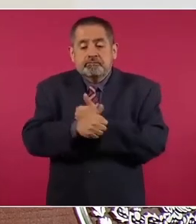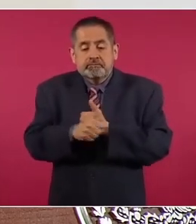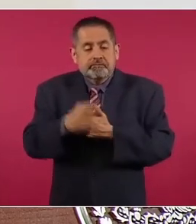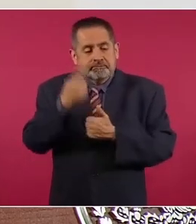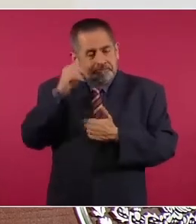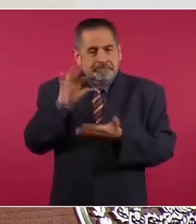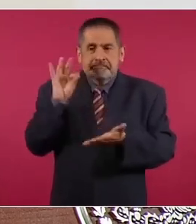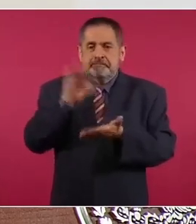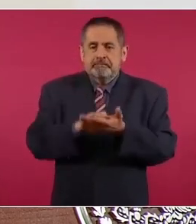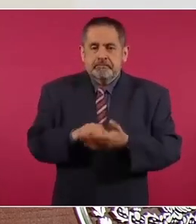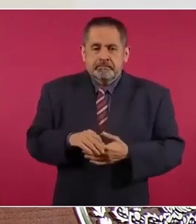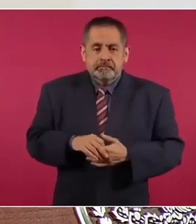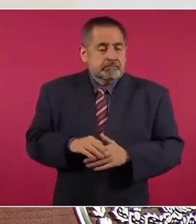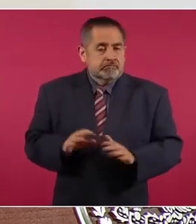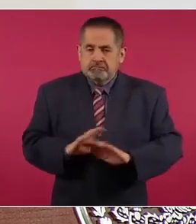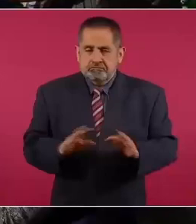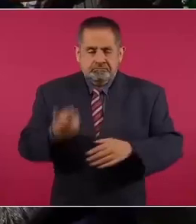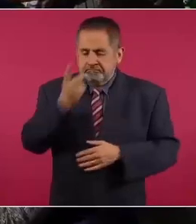carpetazo. No.